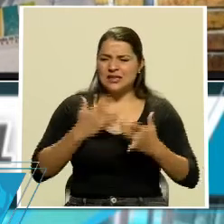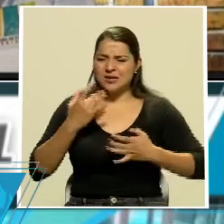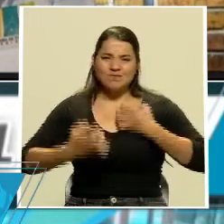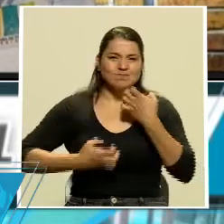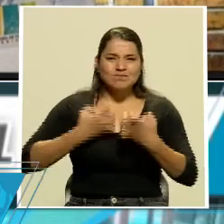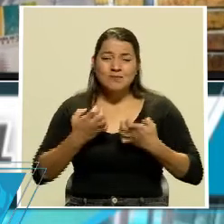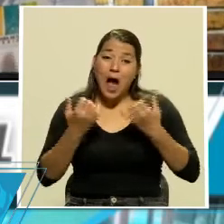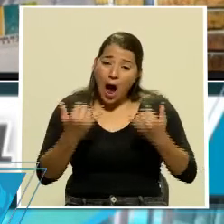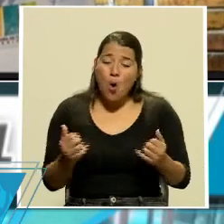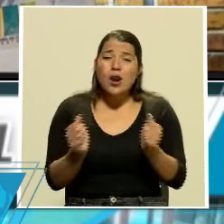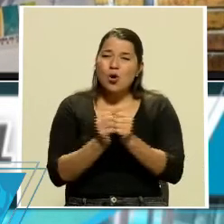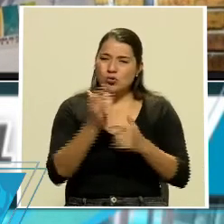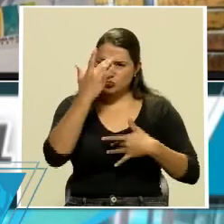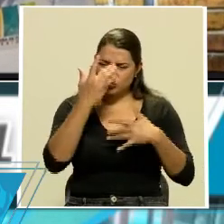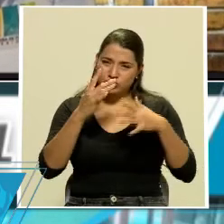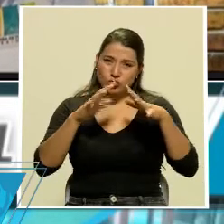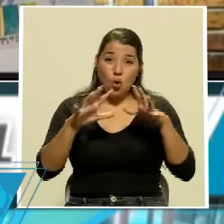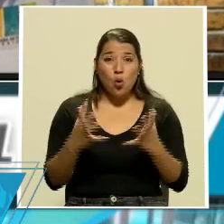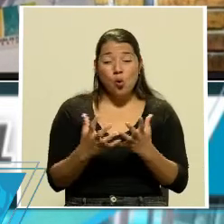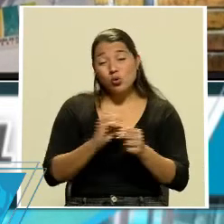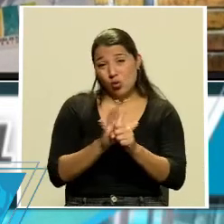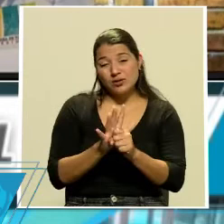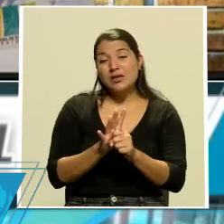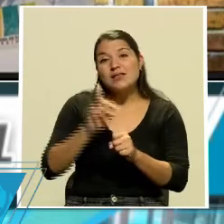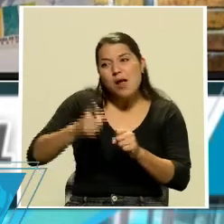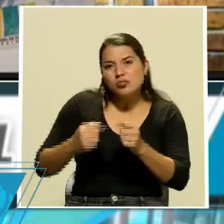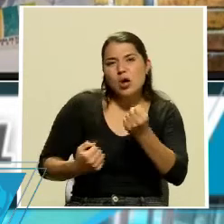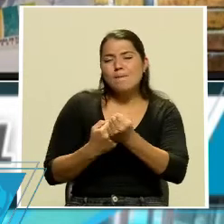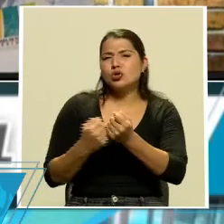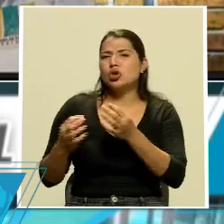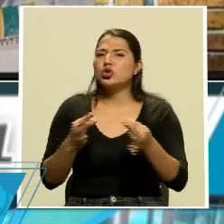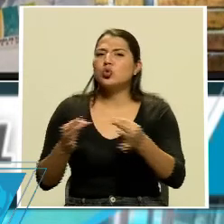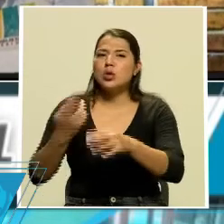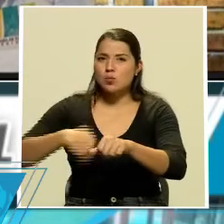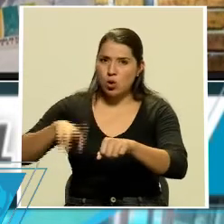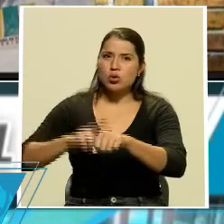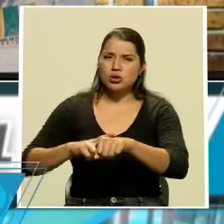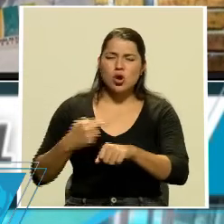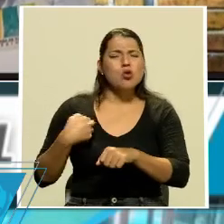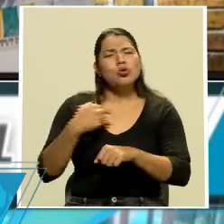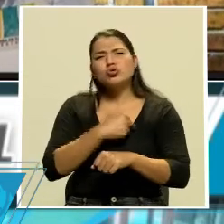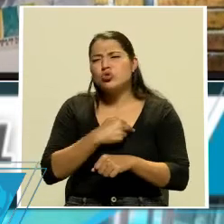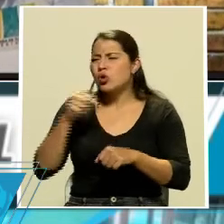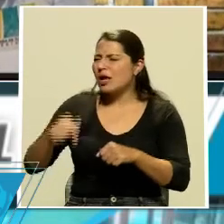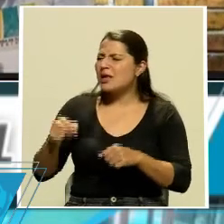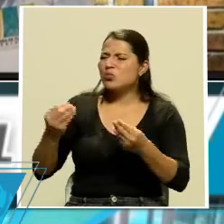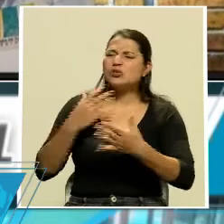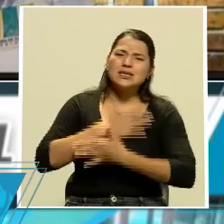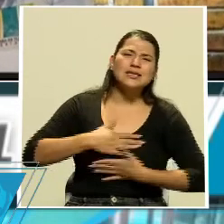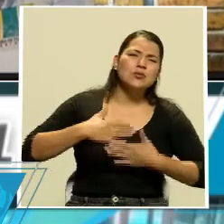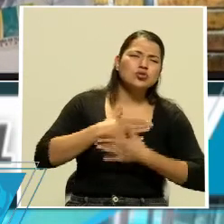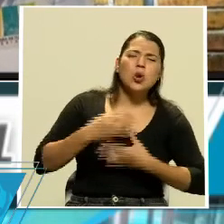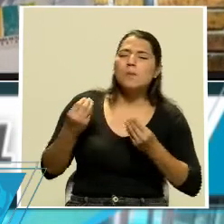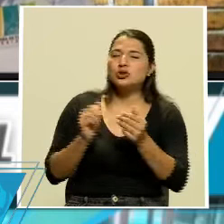del COVID, a apoyar el turismo nacional. Somos la tierra del rafting, somos la tierra de la aventura, somos la tierra